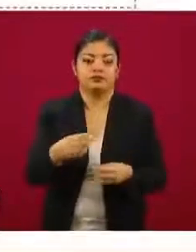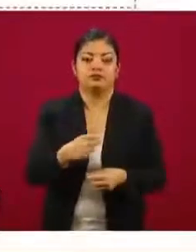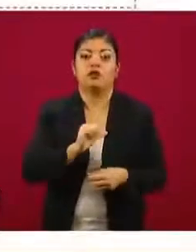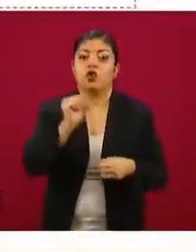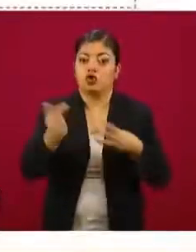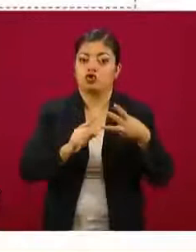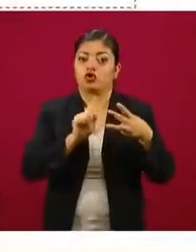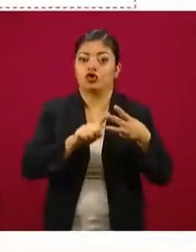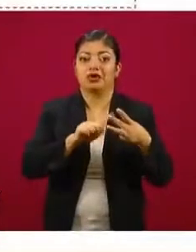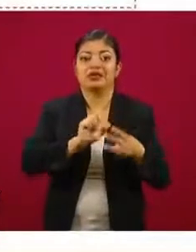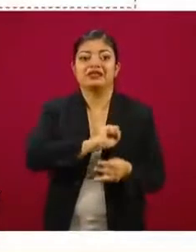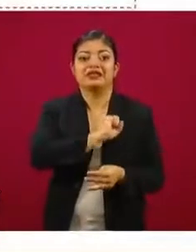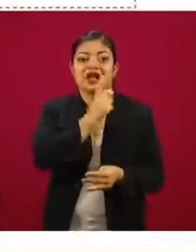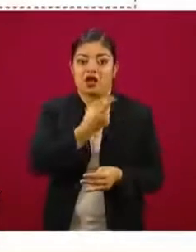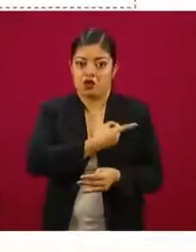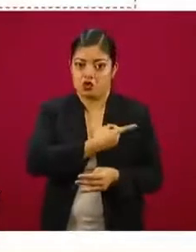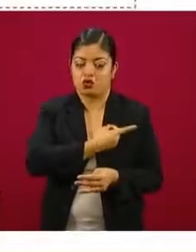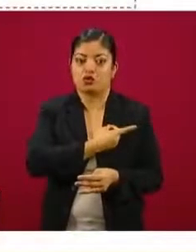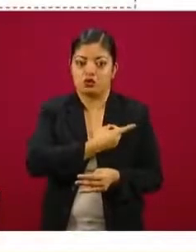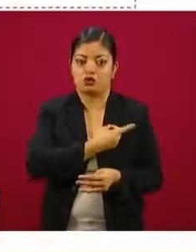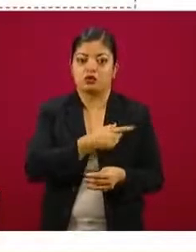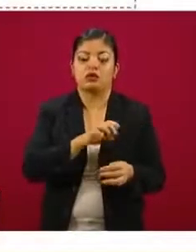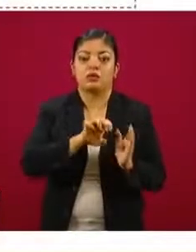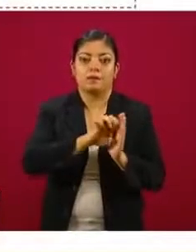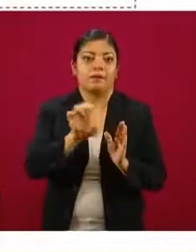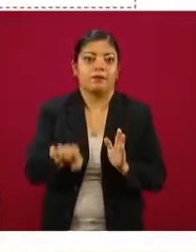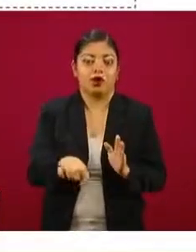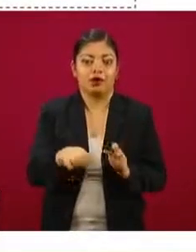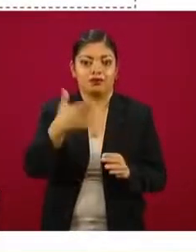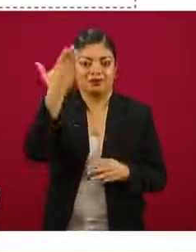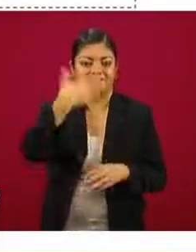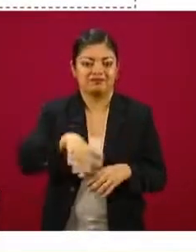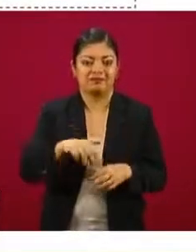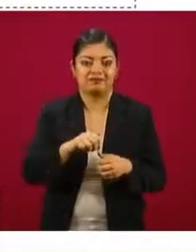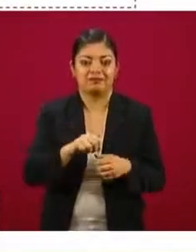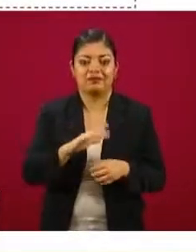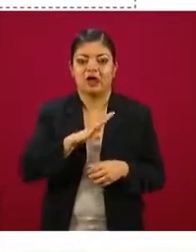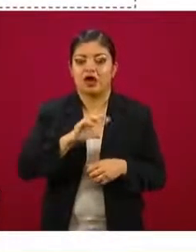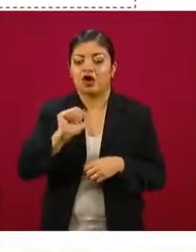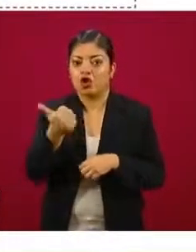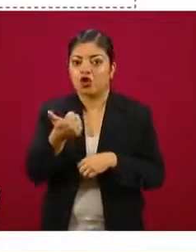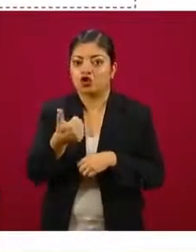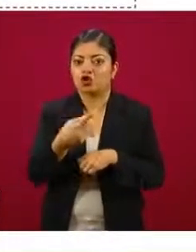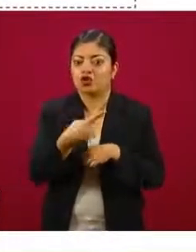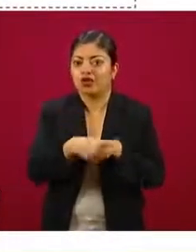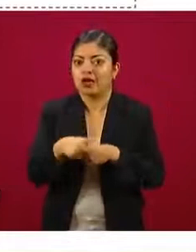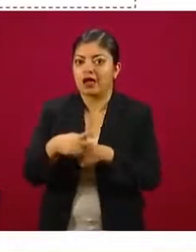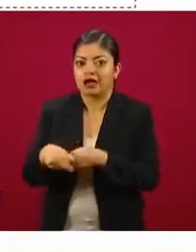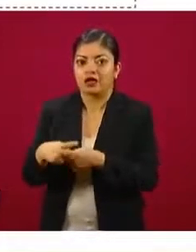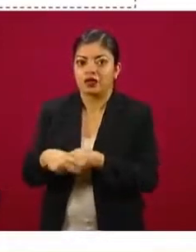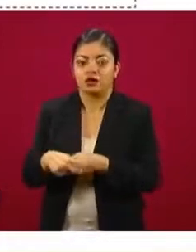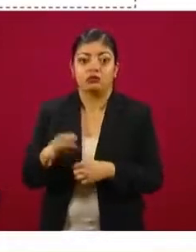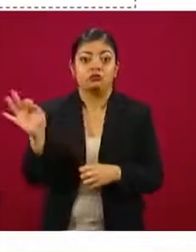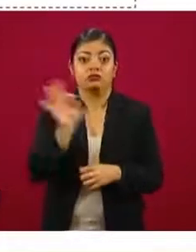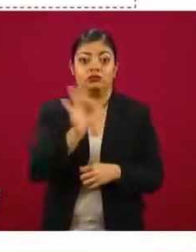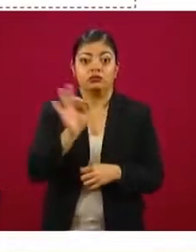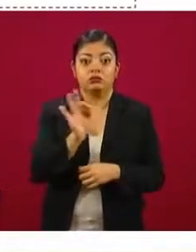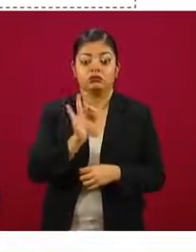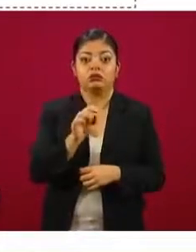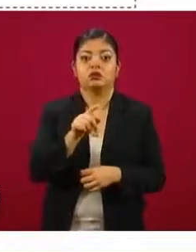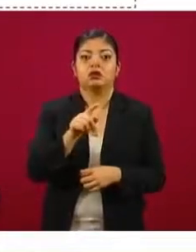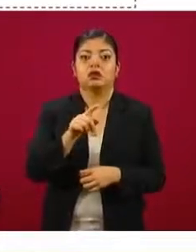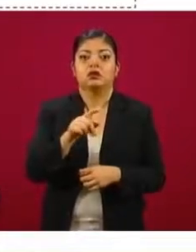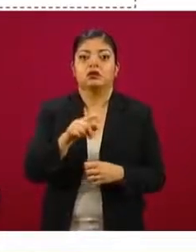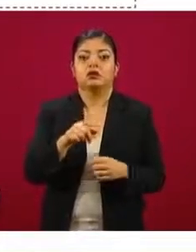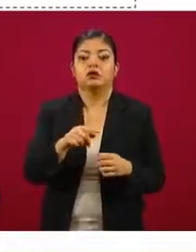decir, que también minimice los otros daños que se sabe pueden causar las medidas de